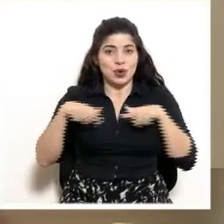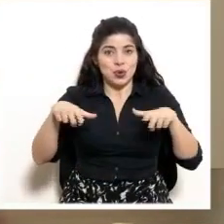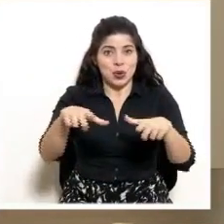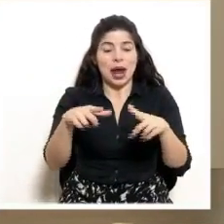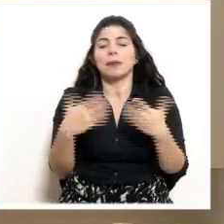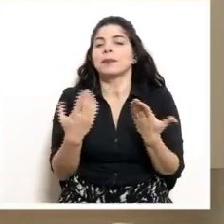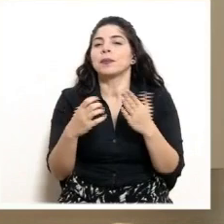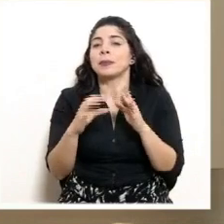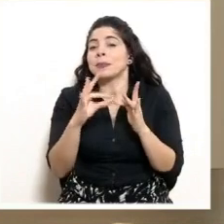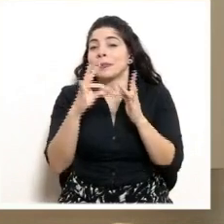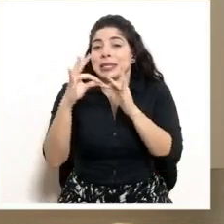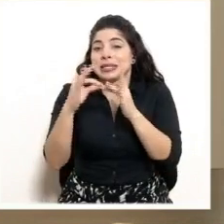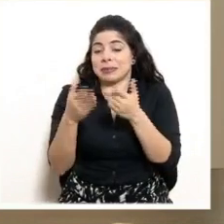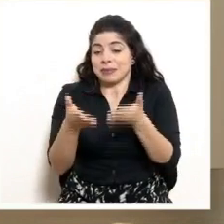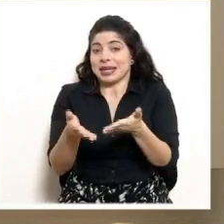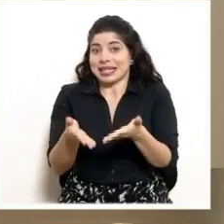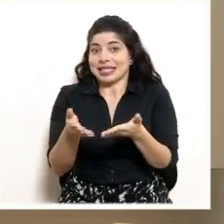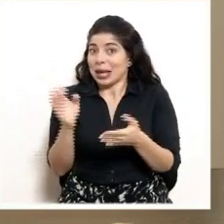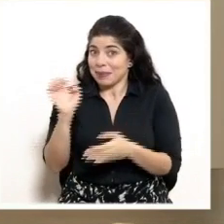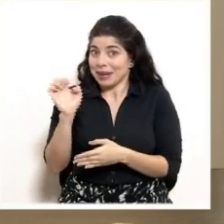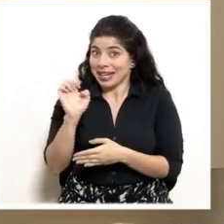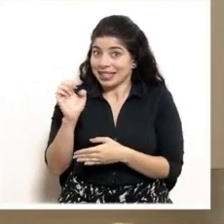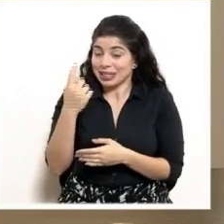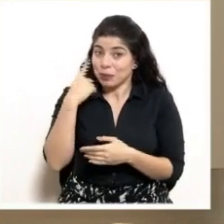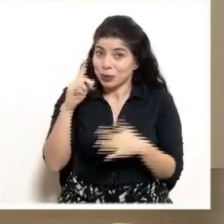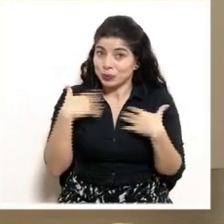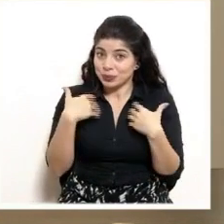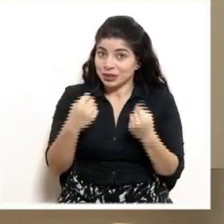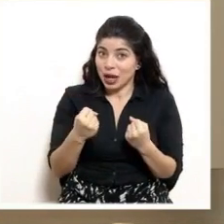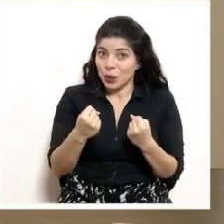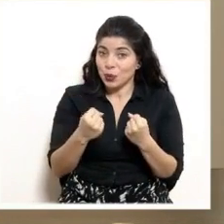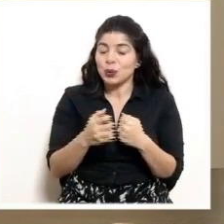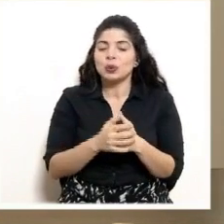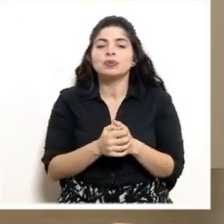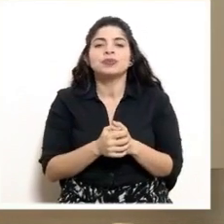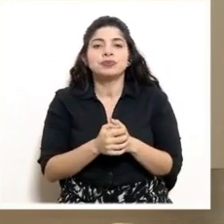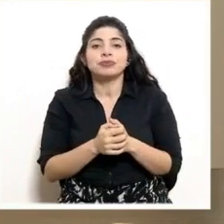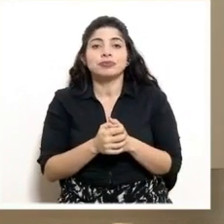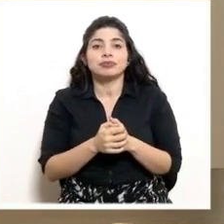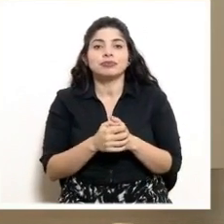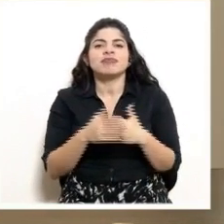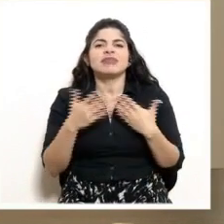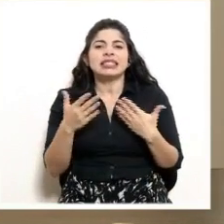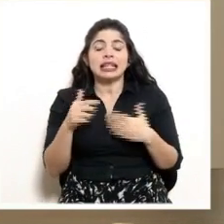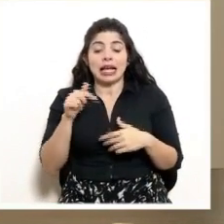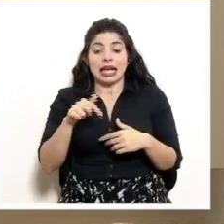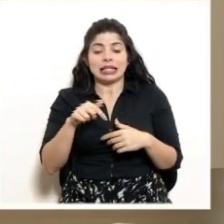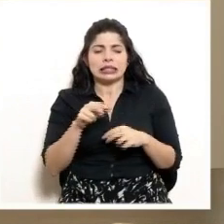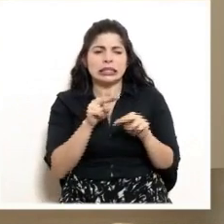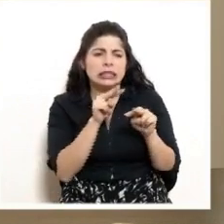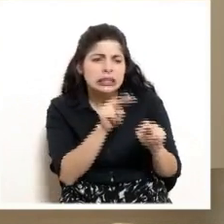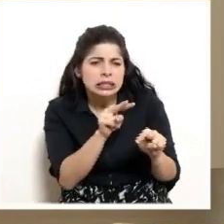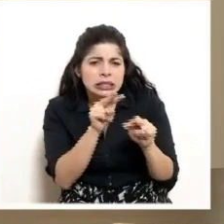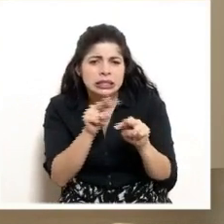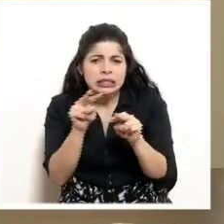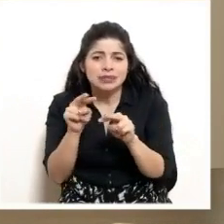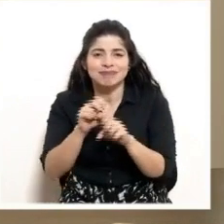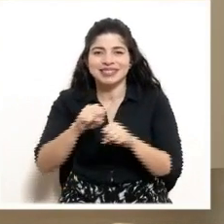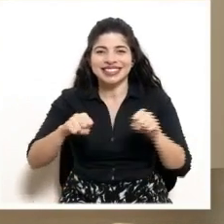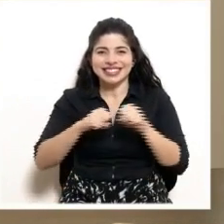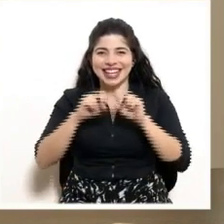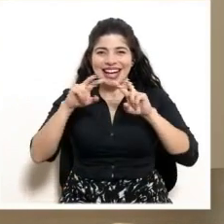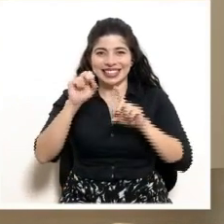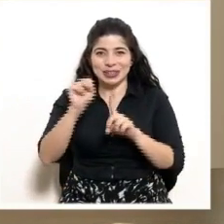En el caso particular de esta emergencia sanitaria, el seguimiento permanente que la sala de análisis de